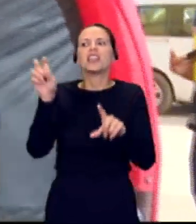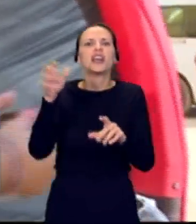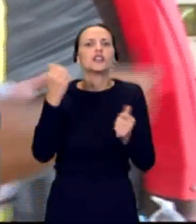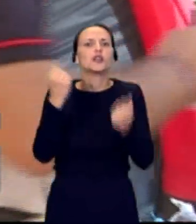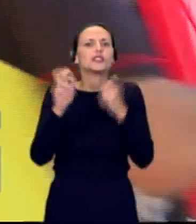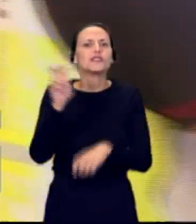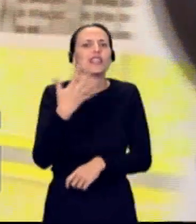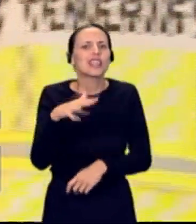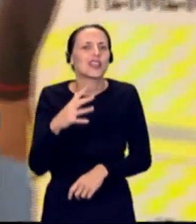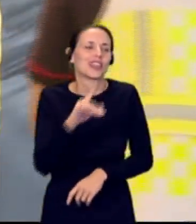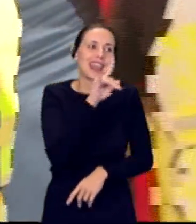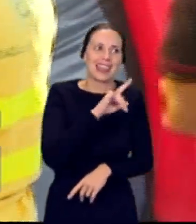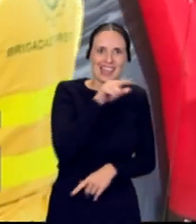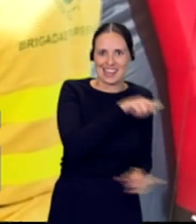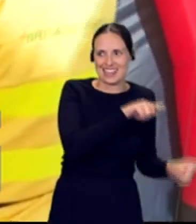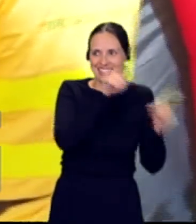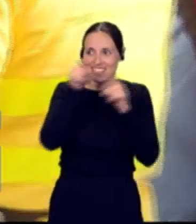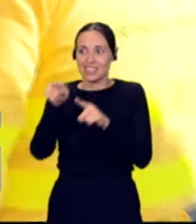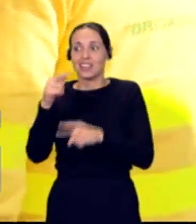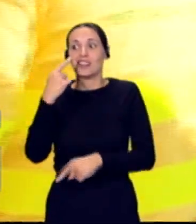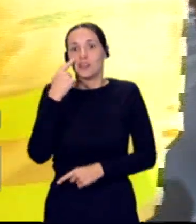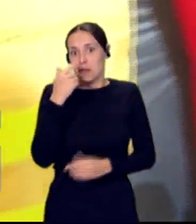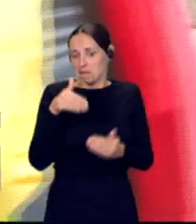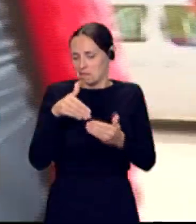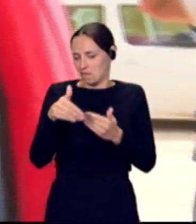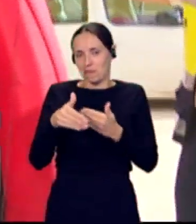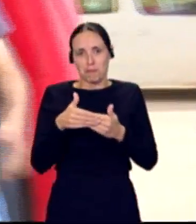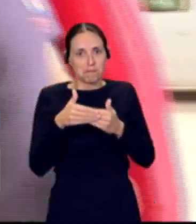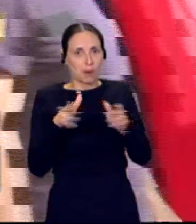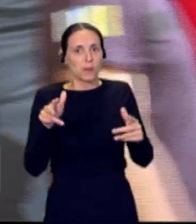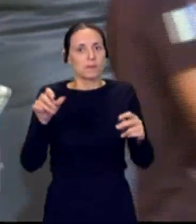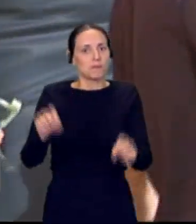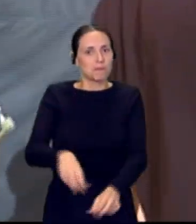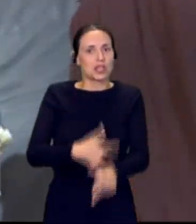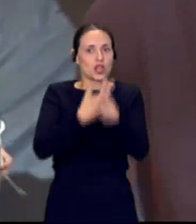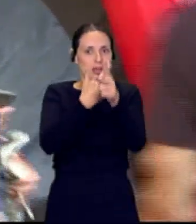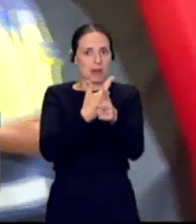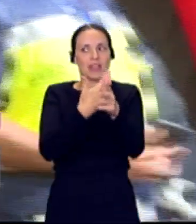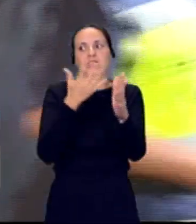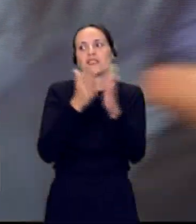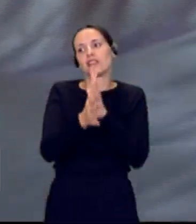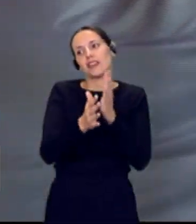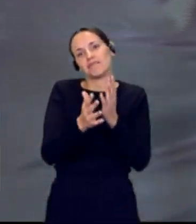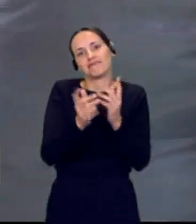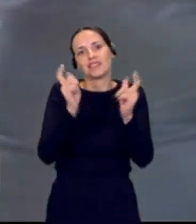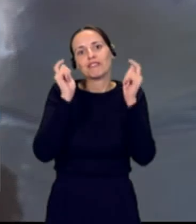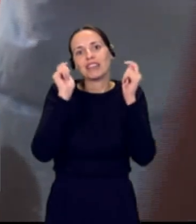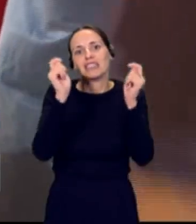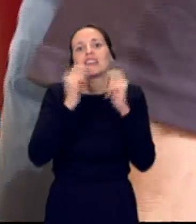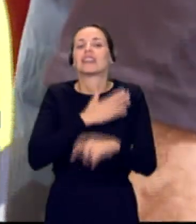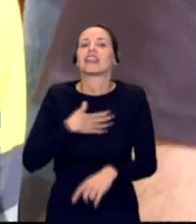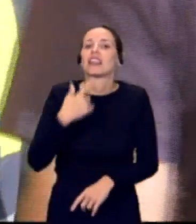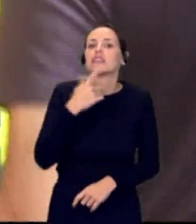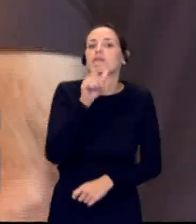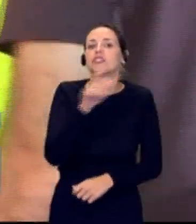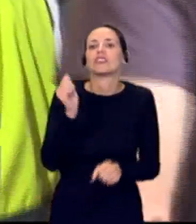dos días. Y fíjense porque están a punto de comenzar con esa videollamada, ese mensaje, esa felicitación que le hará llegar a todos los